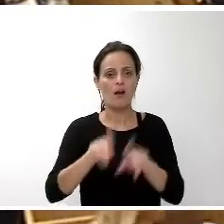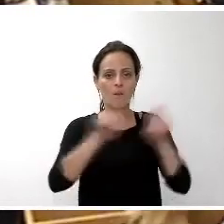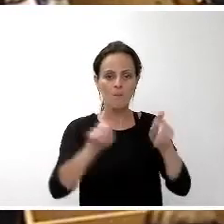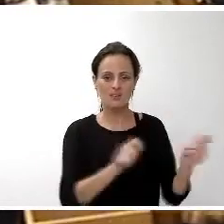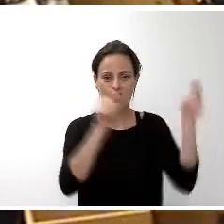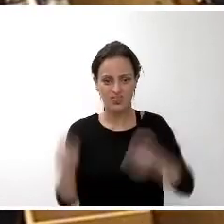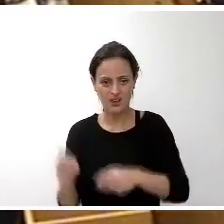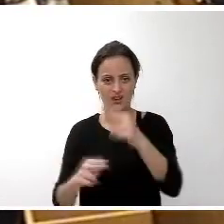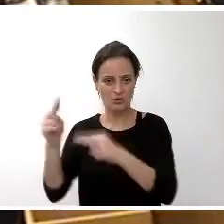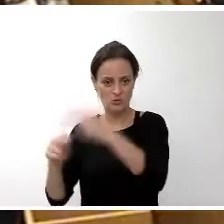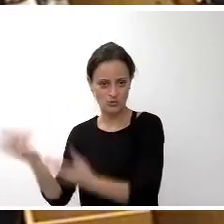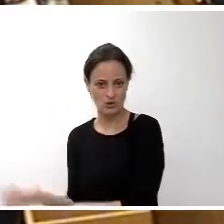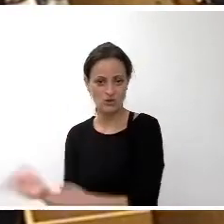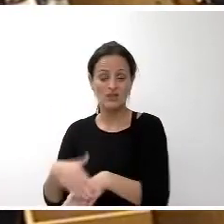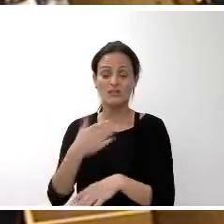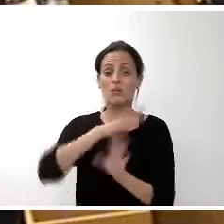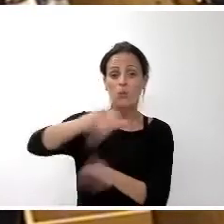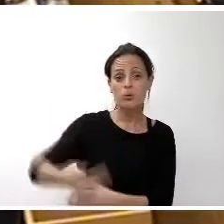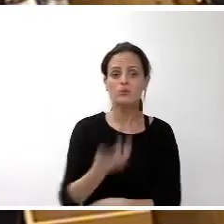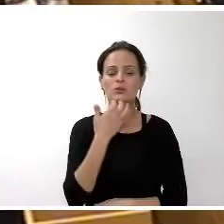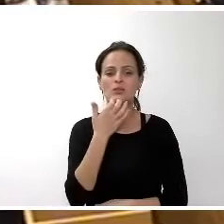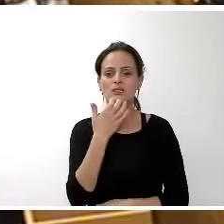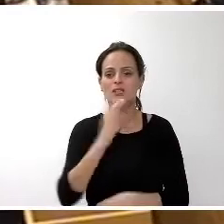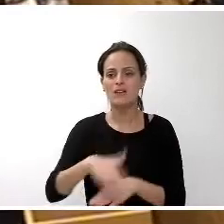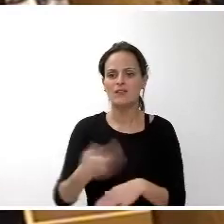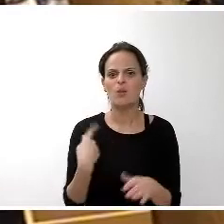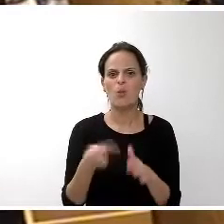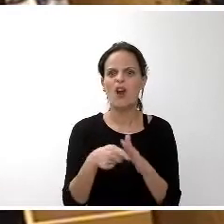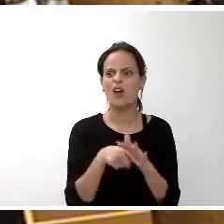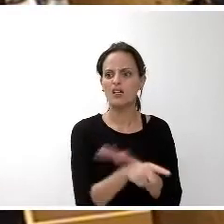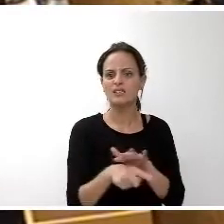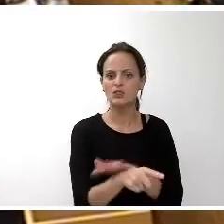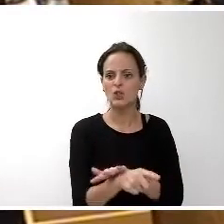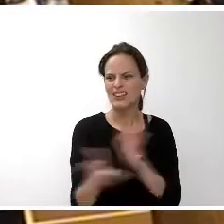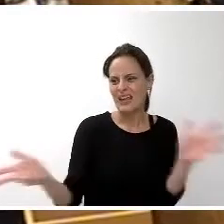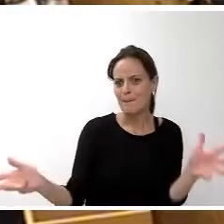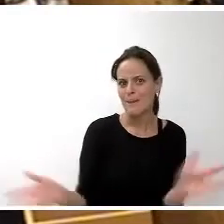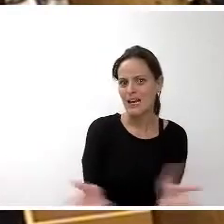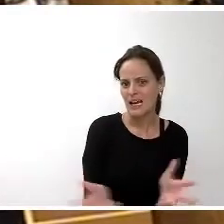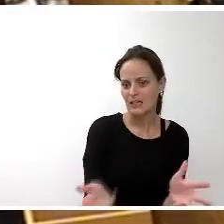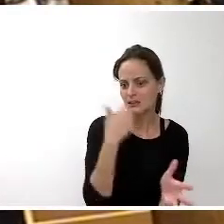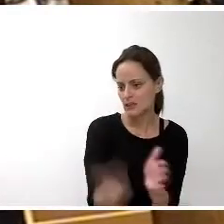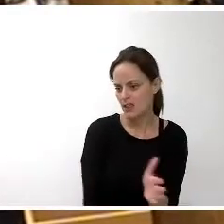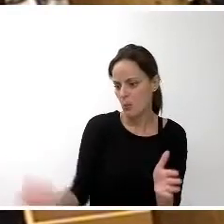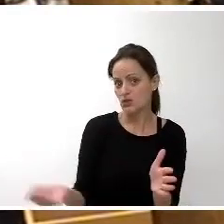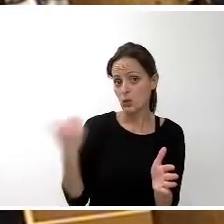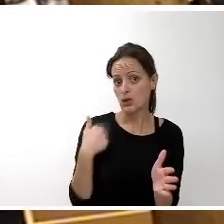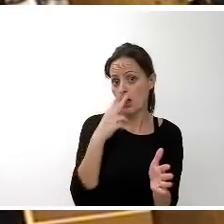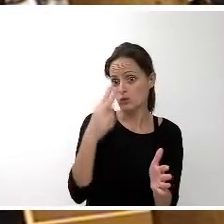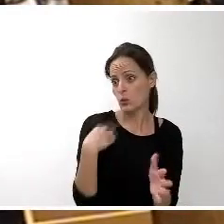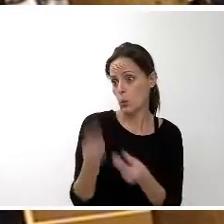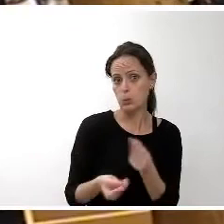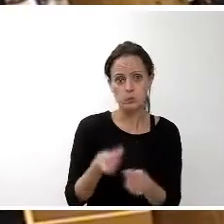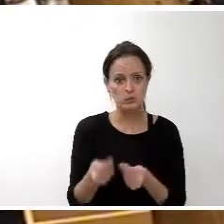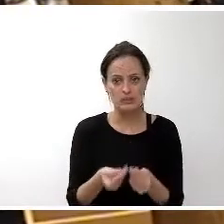Y, por último, si no les parece inapropiada la utilización de la tramitación de emergencia, cuando ese depósito lleva dos años inutilizado y fuera de